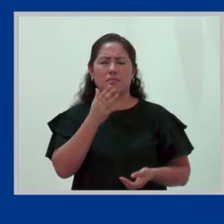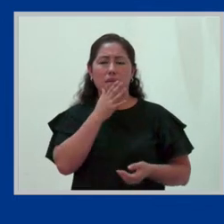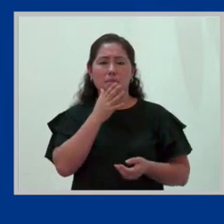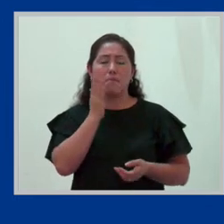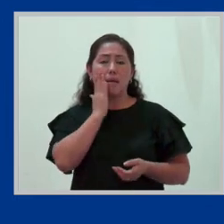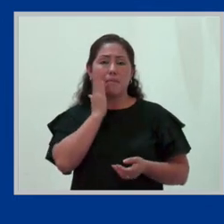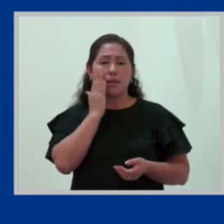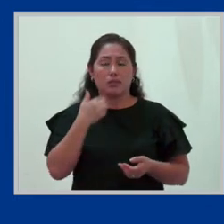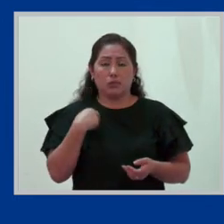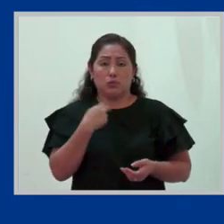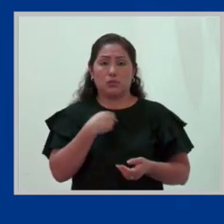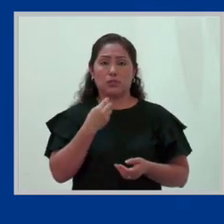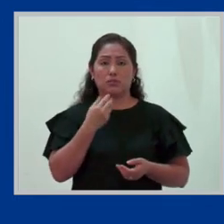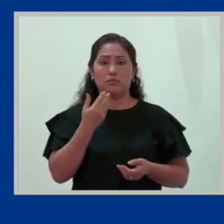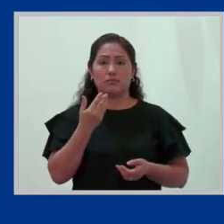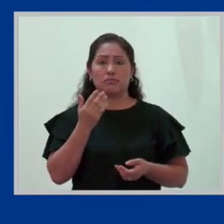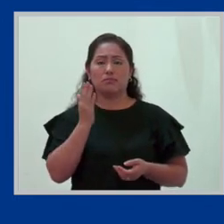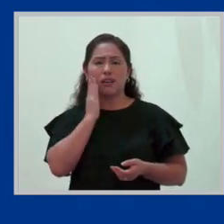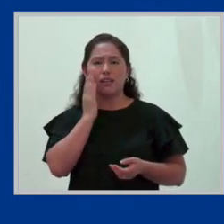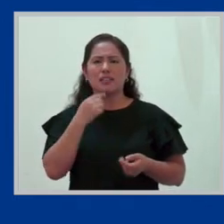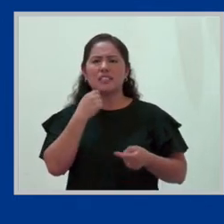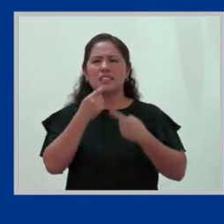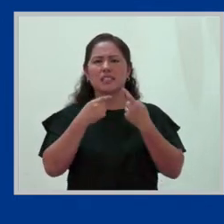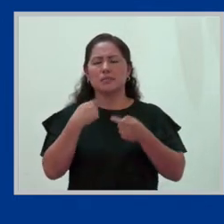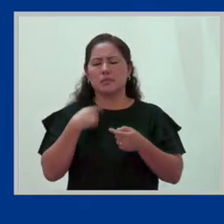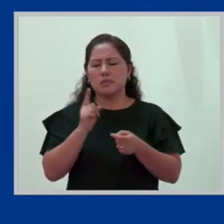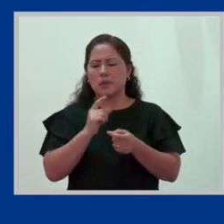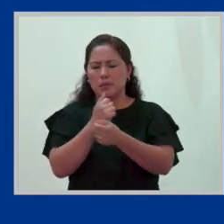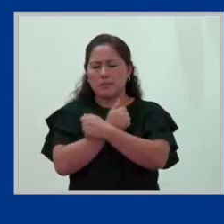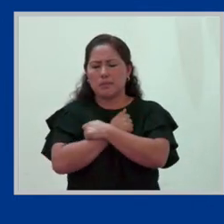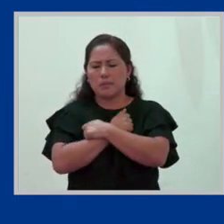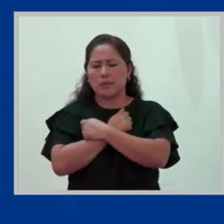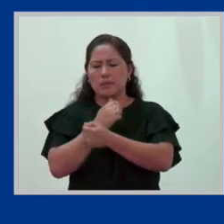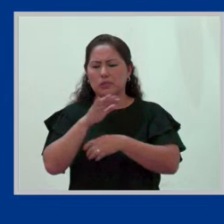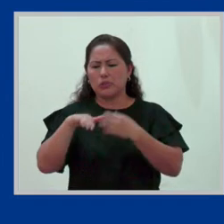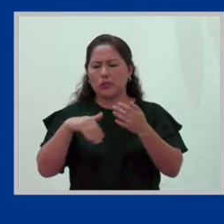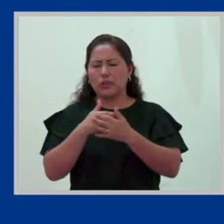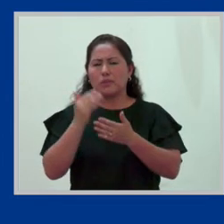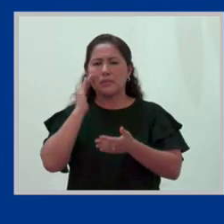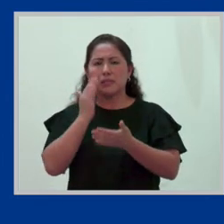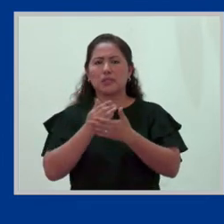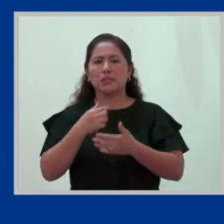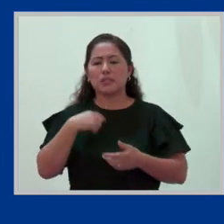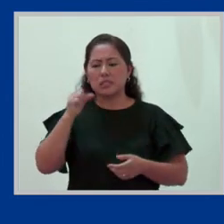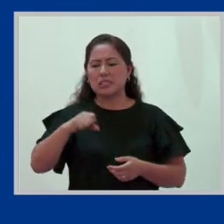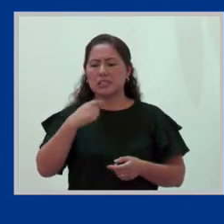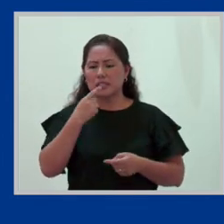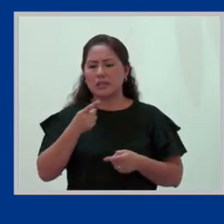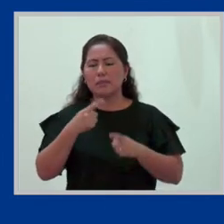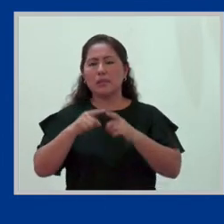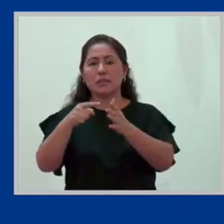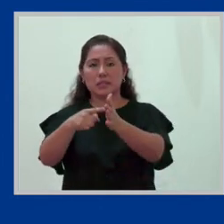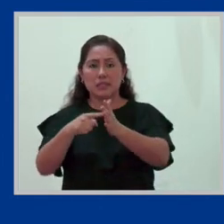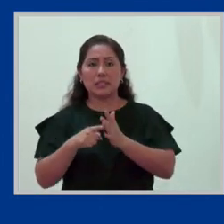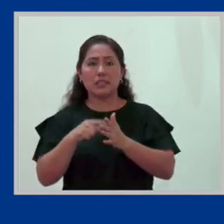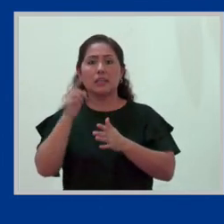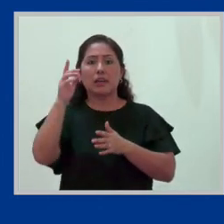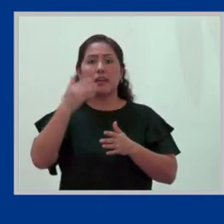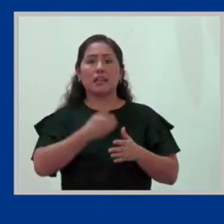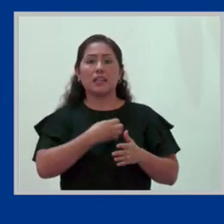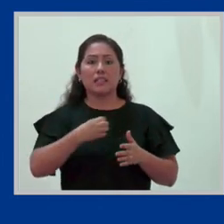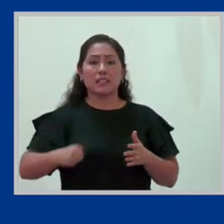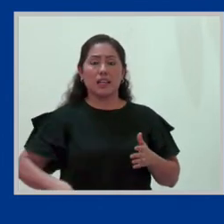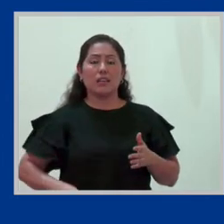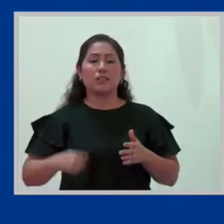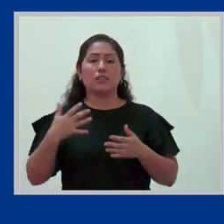madres que lo que decimos es, amamos a nuestros hijos, sí, pero sí exijo al Estado y a la sociedad el